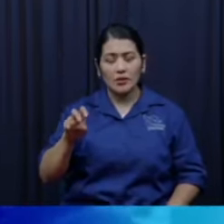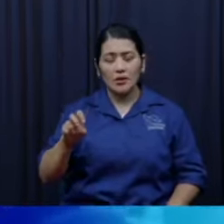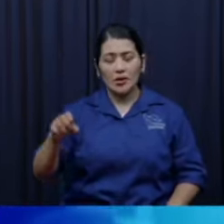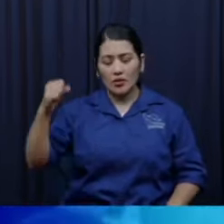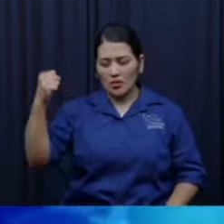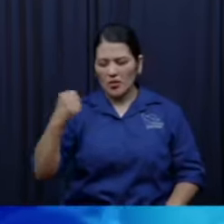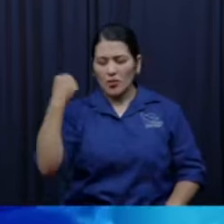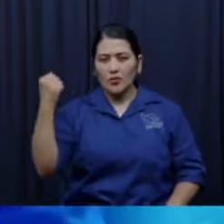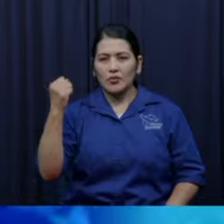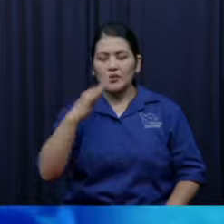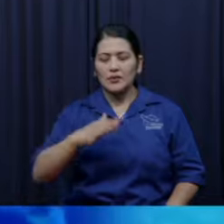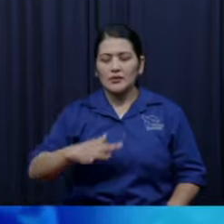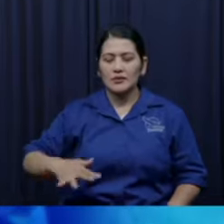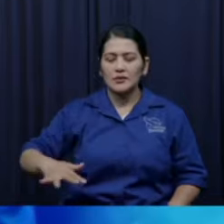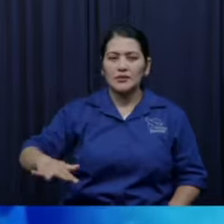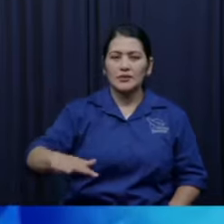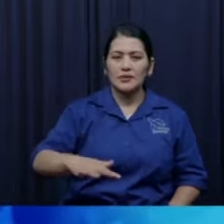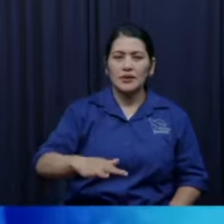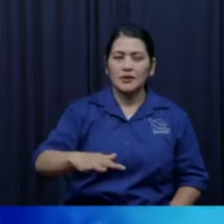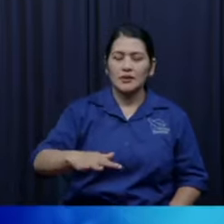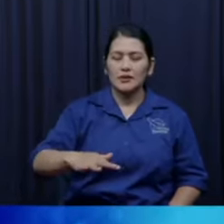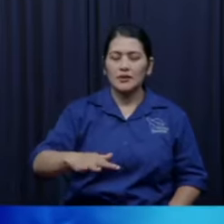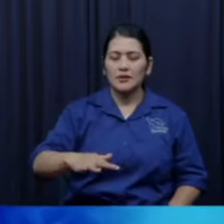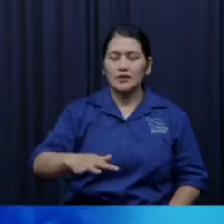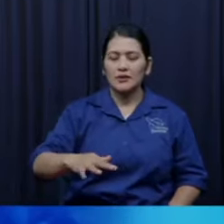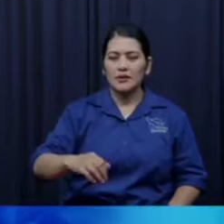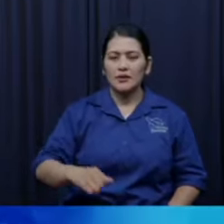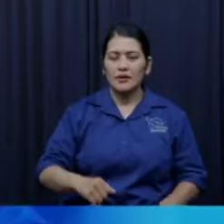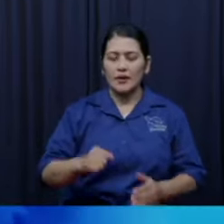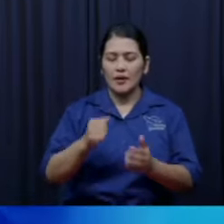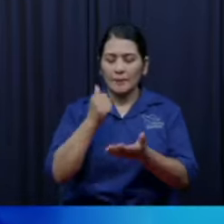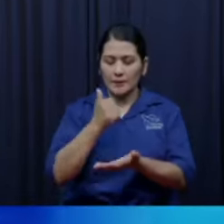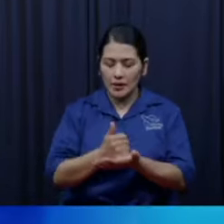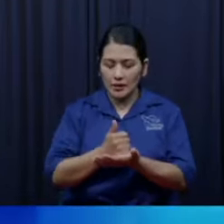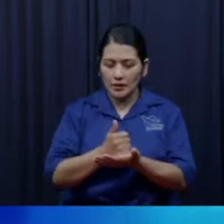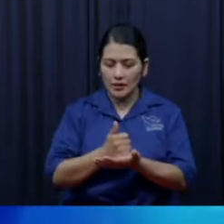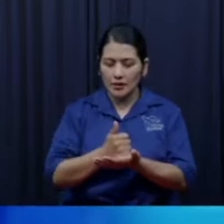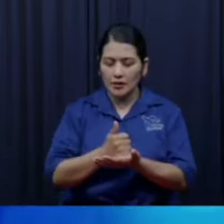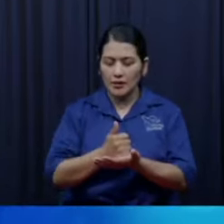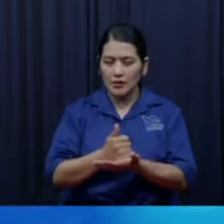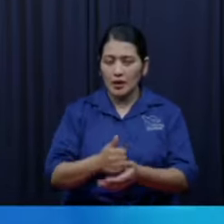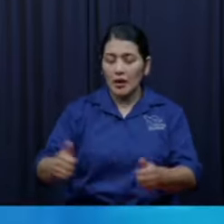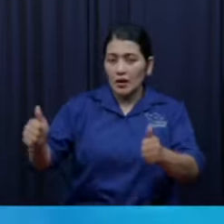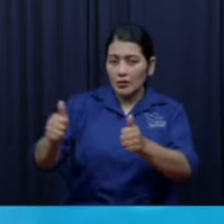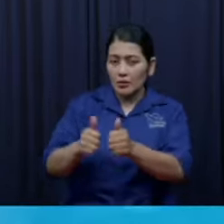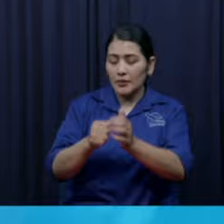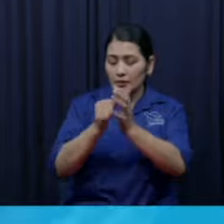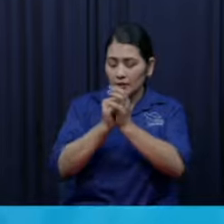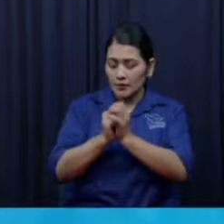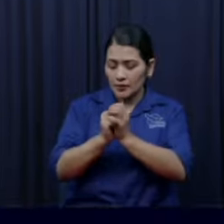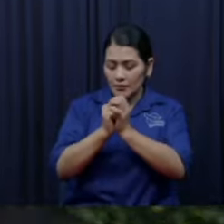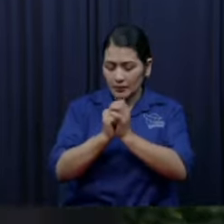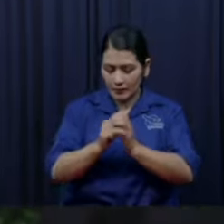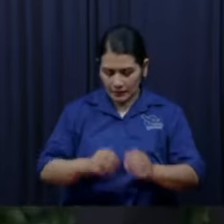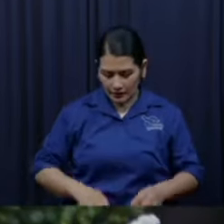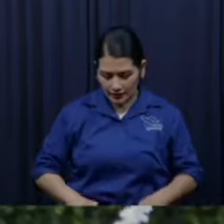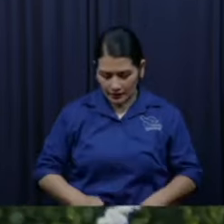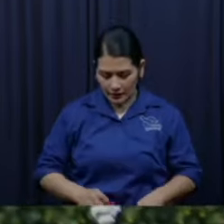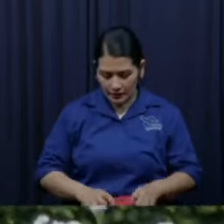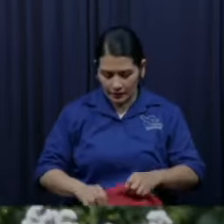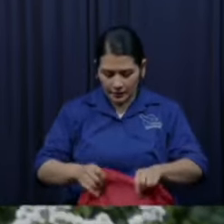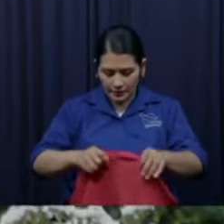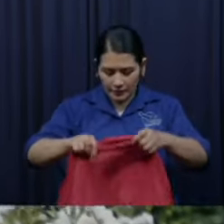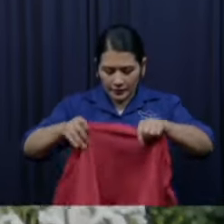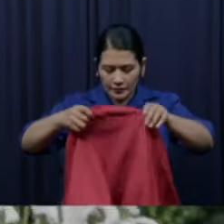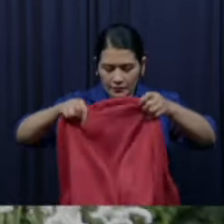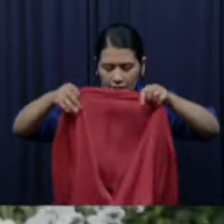del agua Padre en el nombre Jesús tu palabra ha sido expuesta yo te